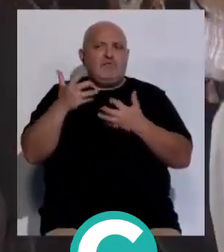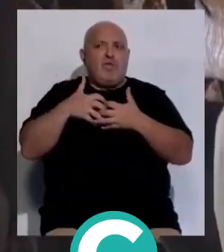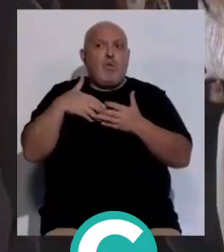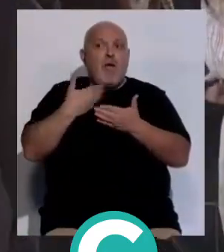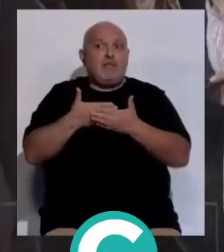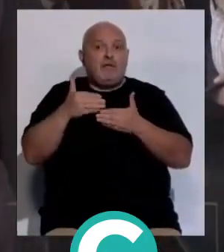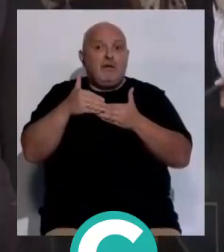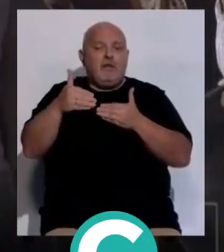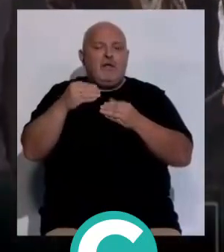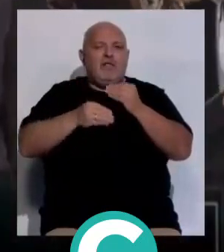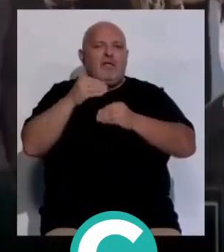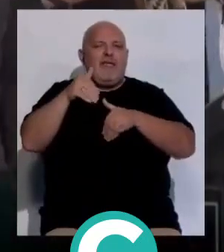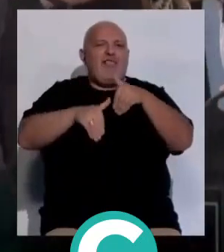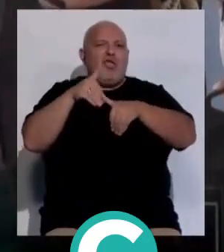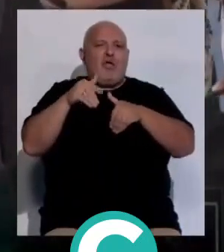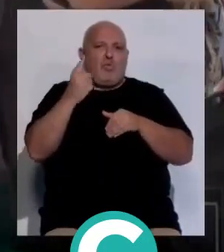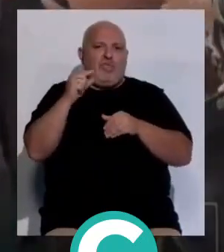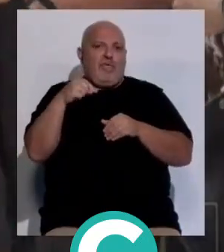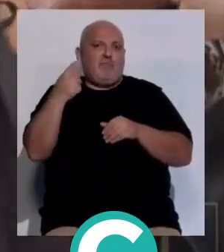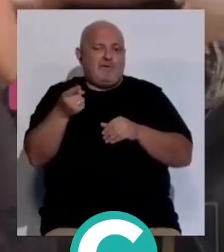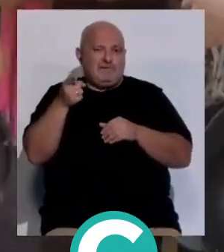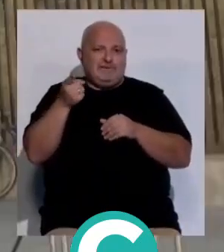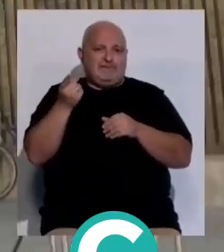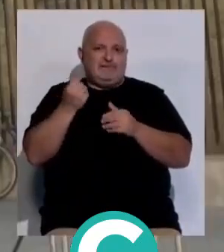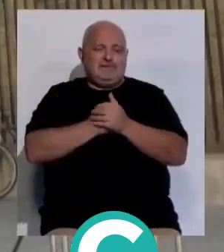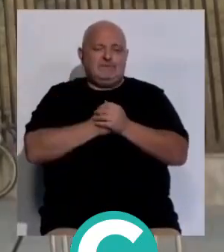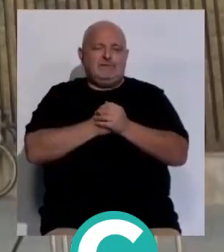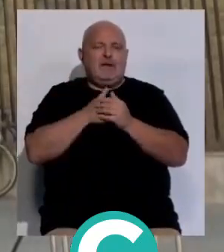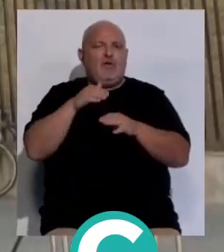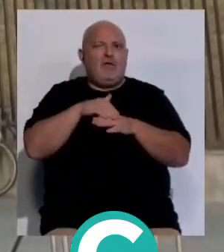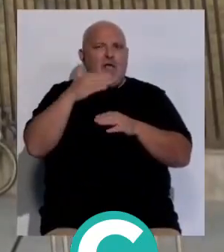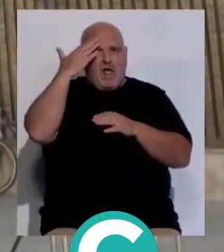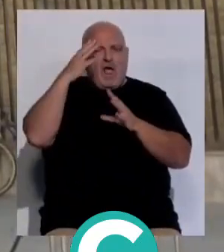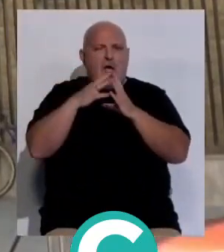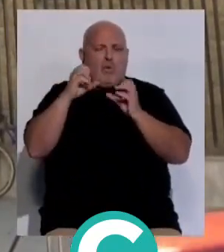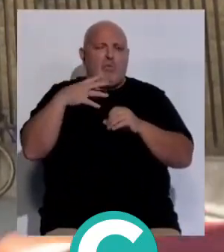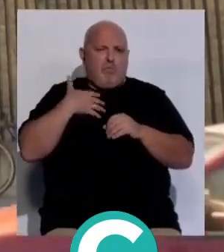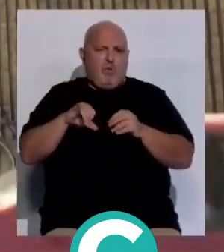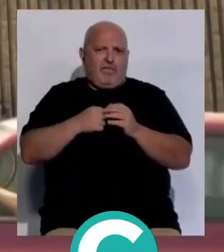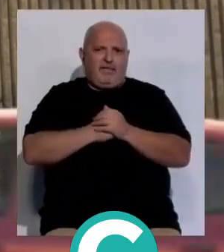funciones cuando se celebre la elección y sea el día siguiente de esa celebración de elecciones. Este gobierno puede llegar a acuerdos.